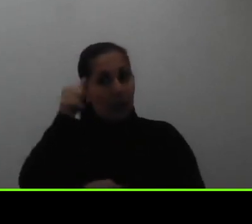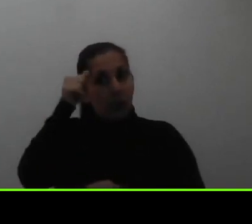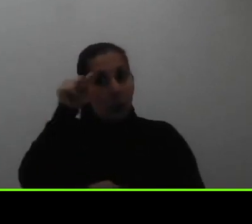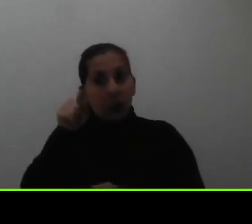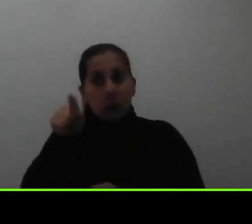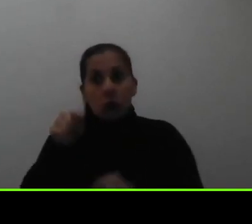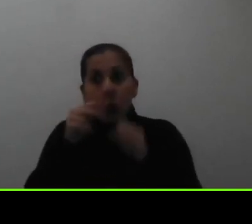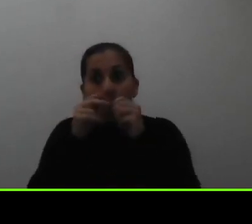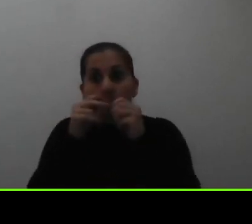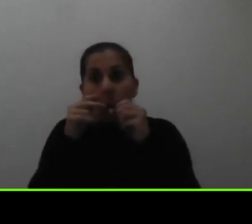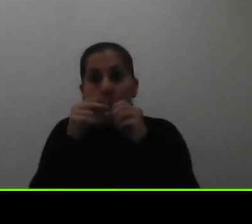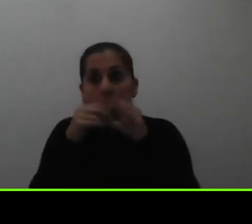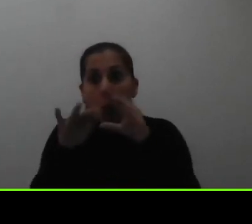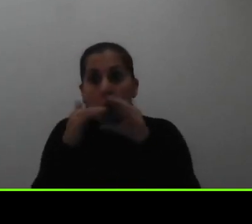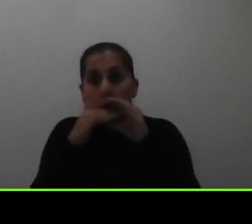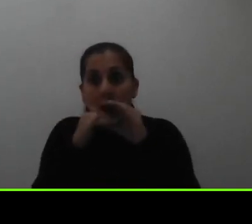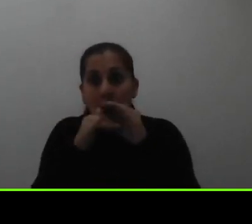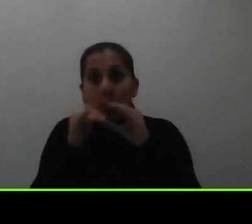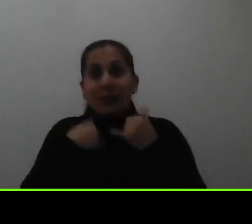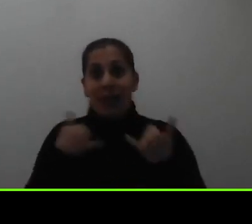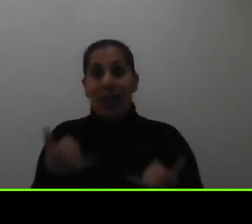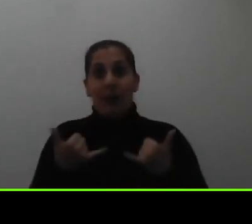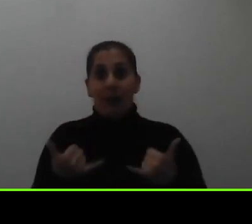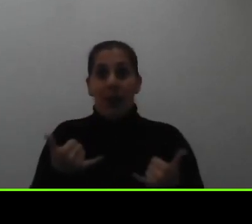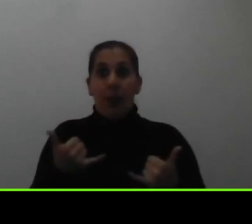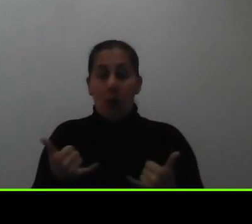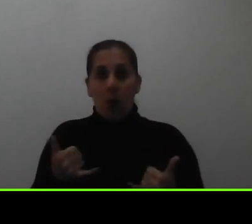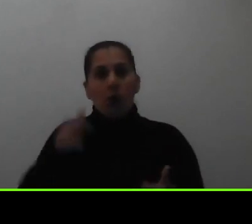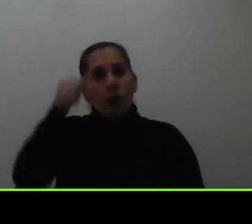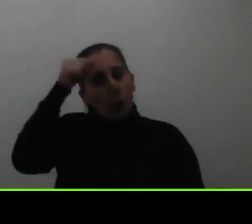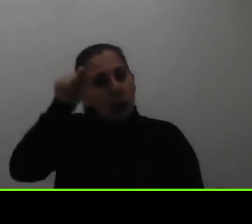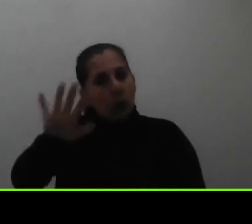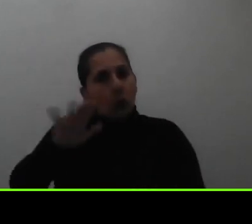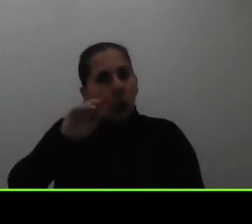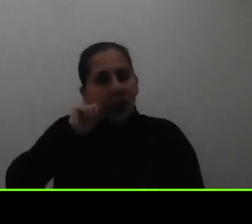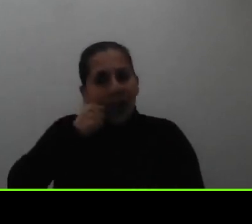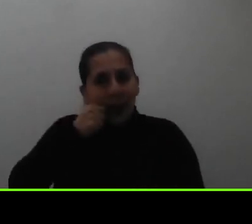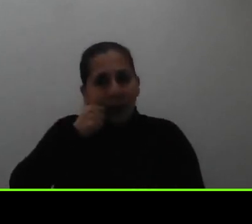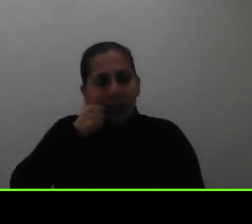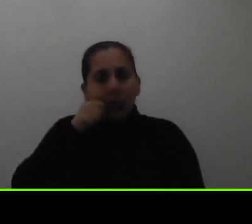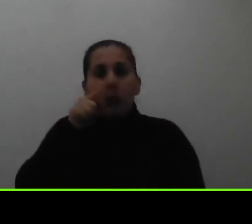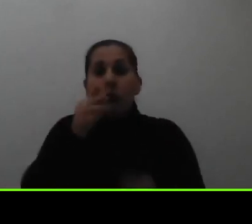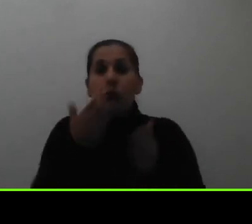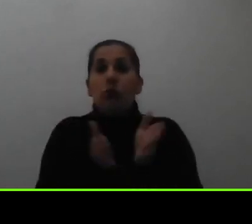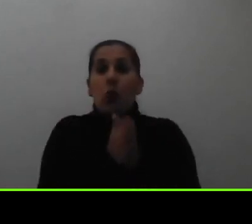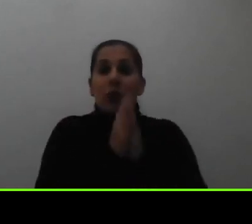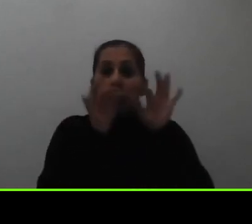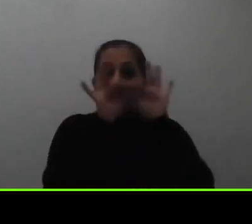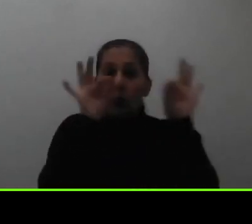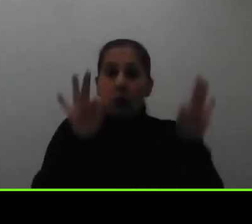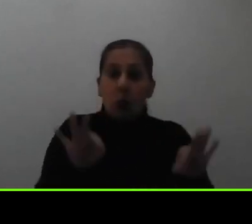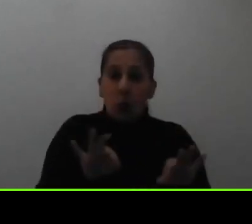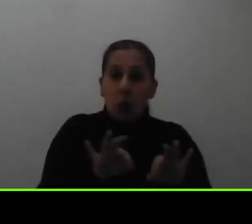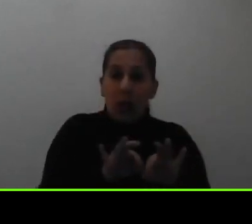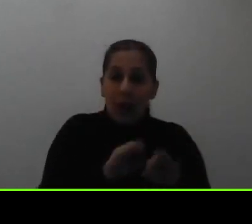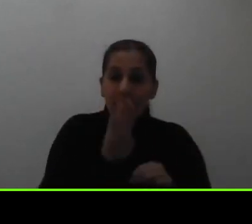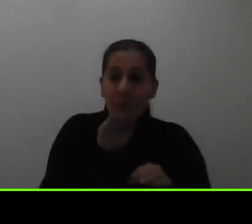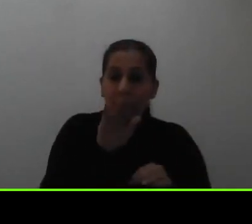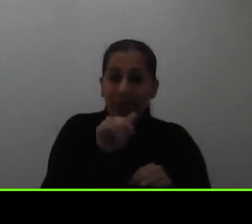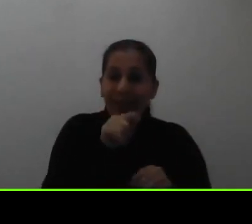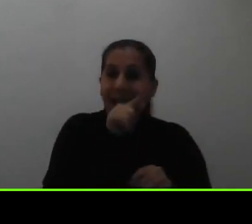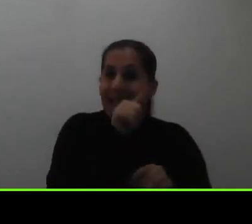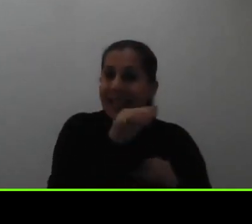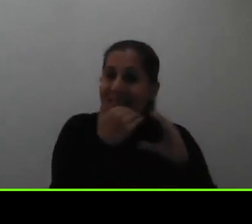activos que se acuerden de la clave porque ese correo que ustedes colocan en la solicitud de beca es al que les va a llegar los resultados de